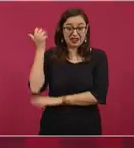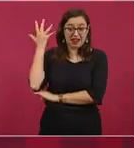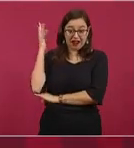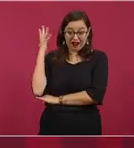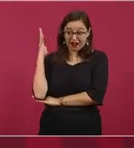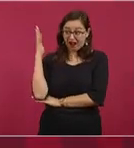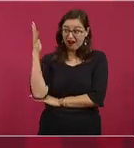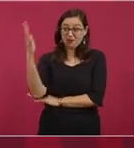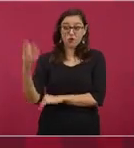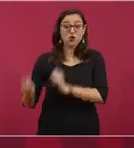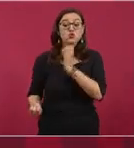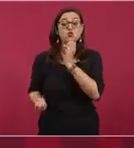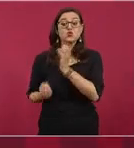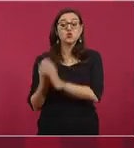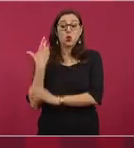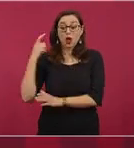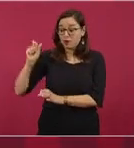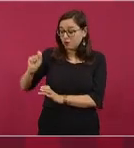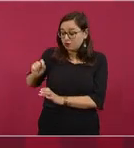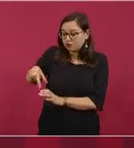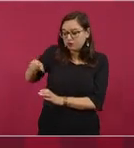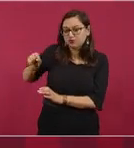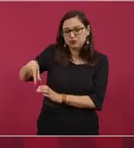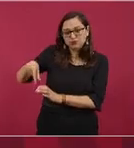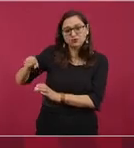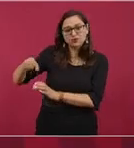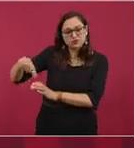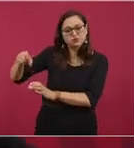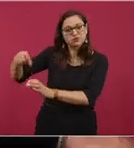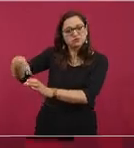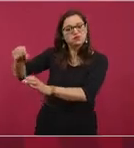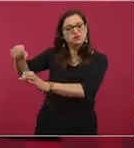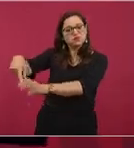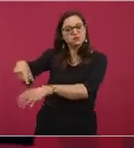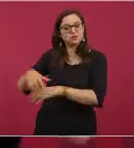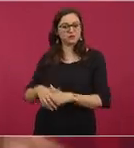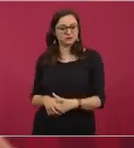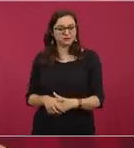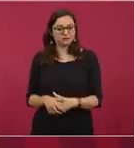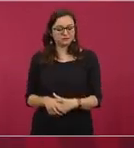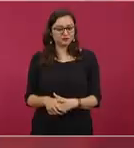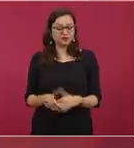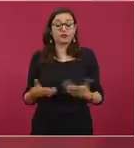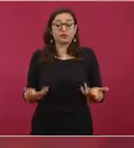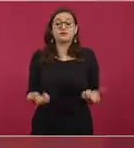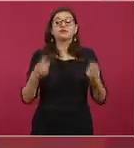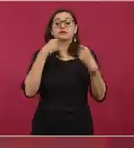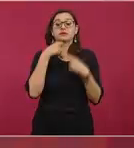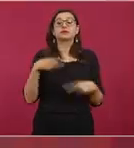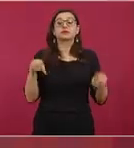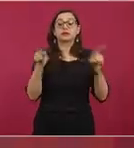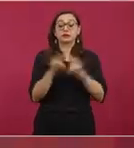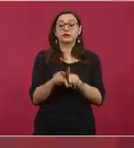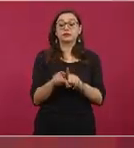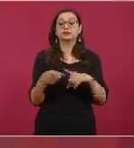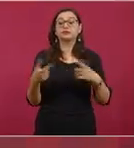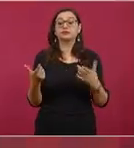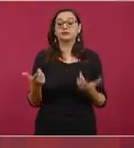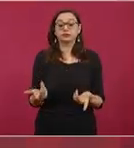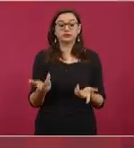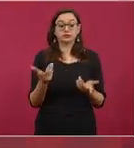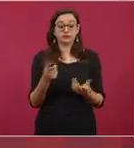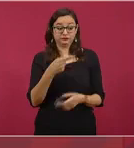árboles. Y ya quedamos con el secretario, que